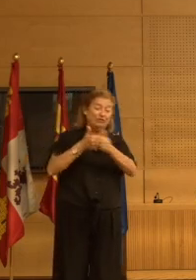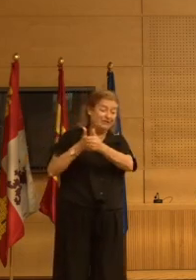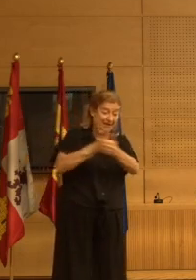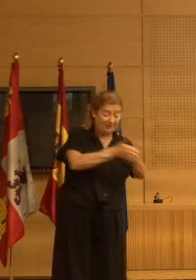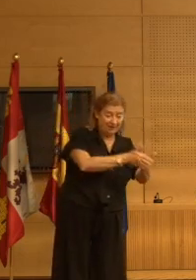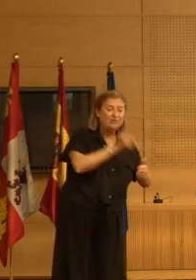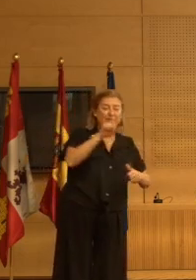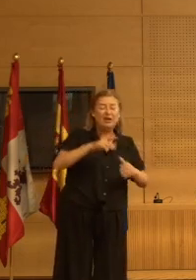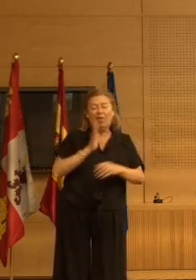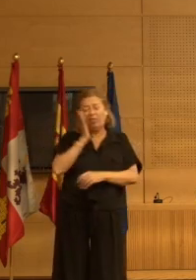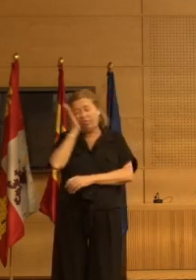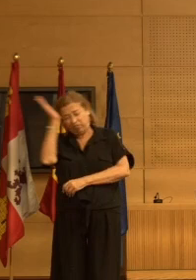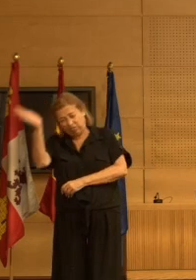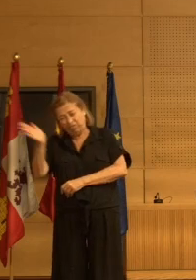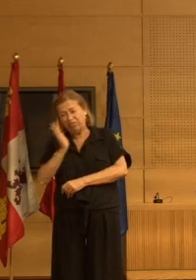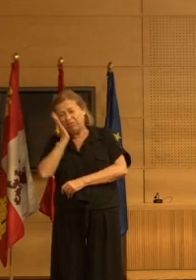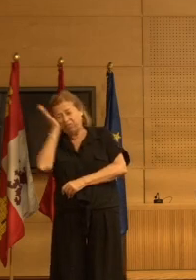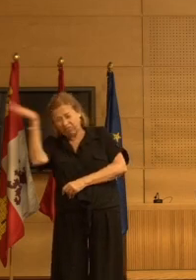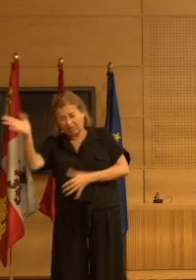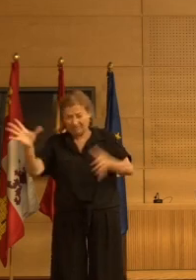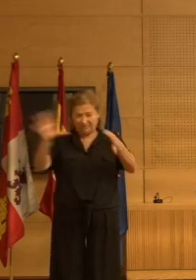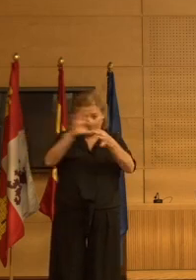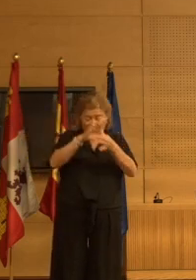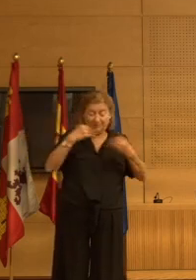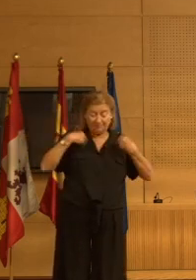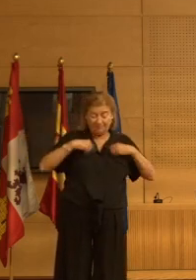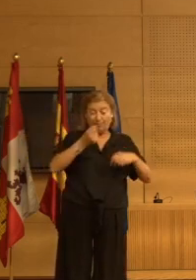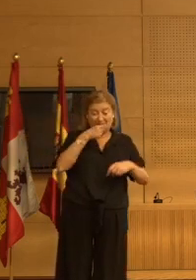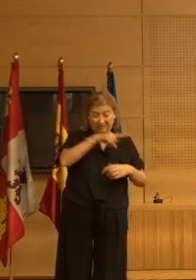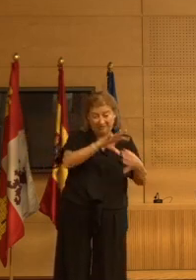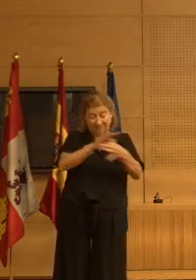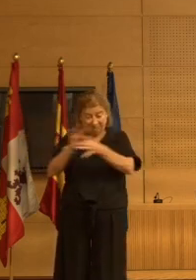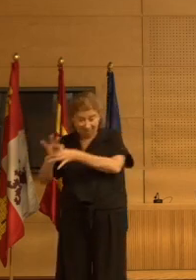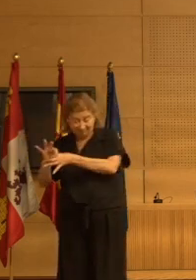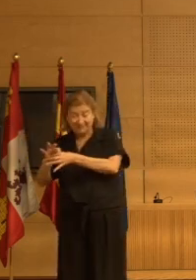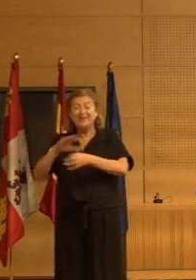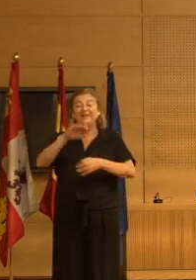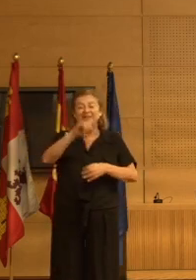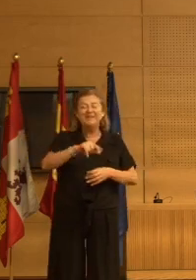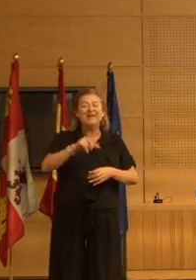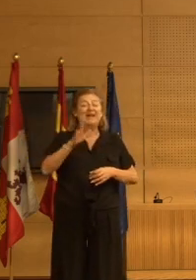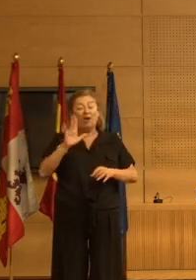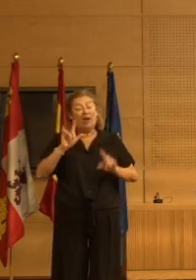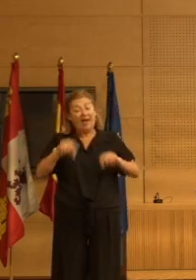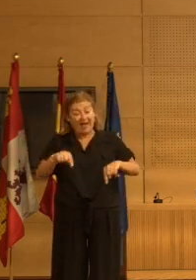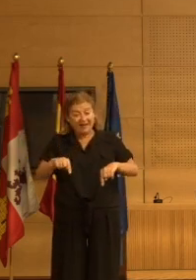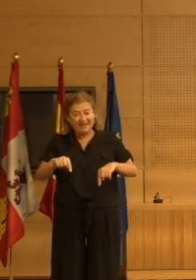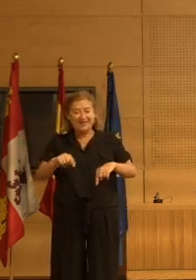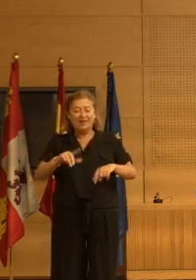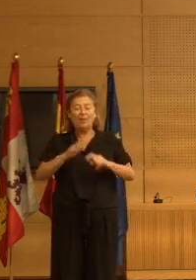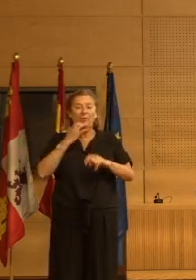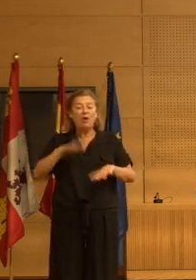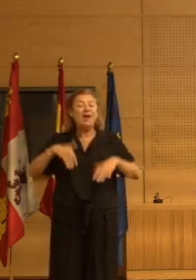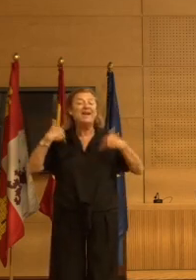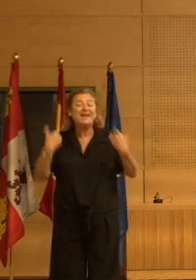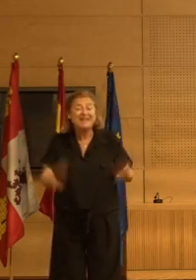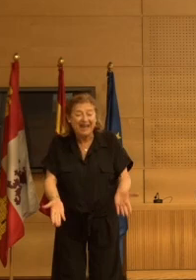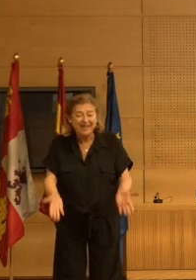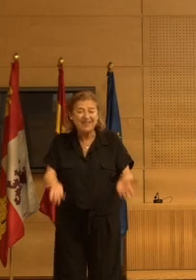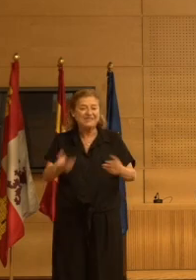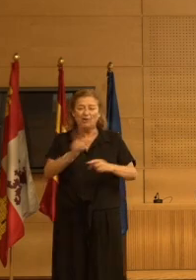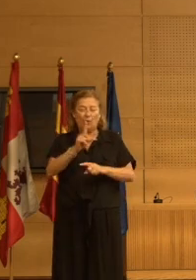la somnolencia, que se asocia también al uso de neurolépticos y, sin embargo, aquí probablemente las caídas no sale